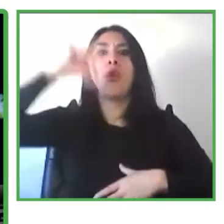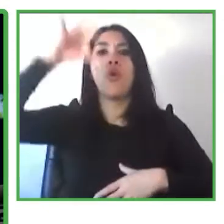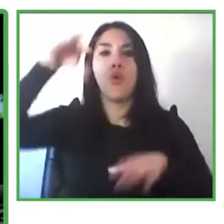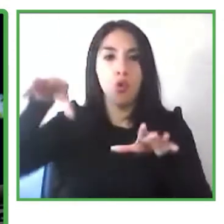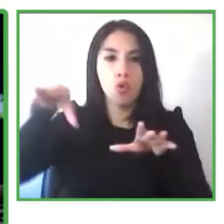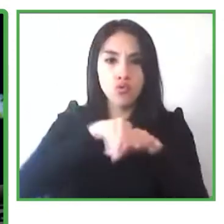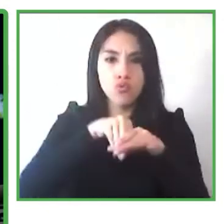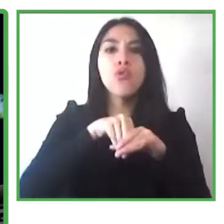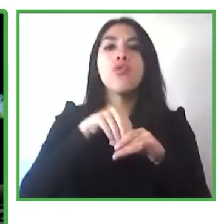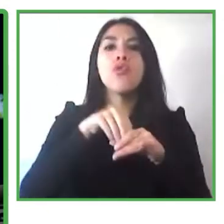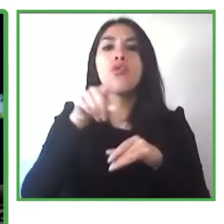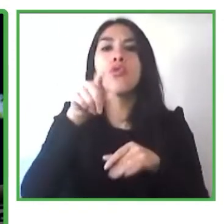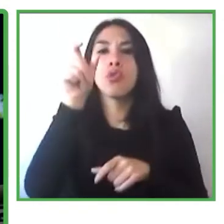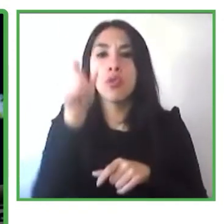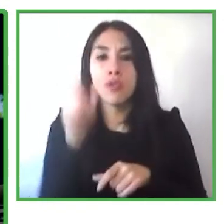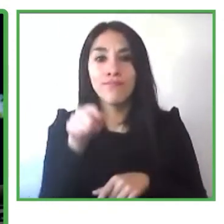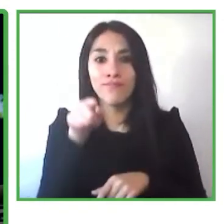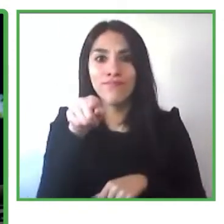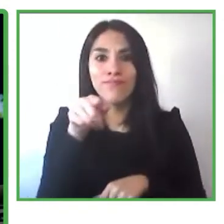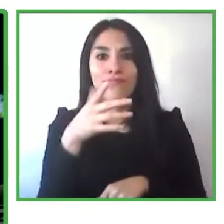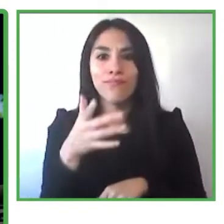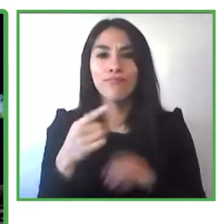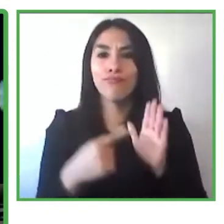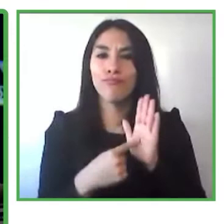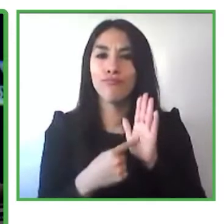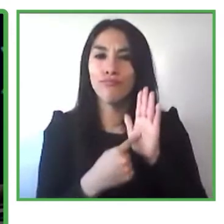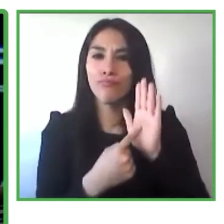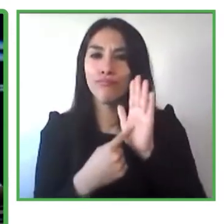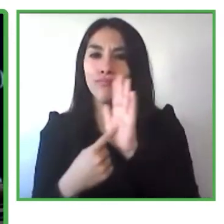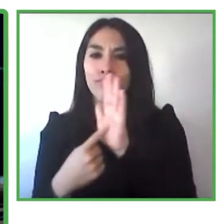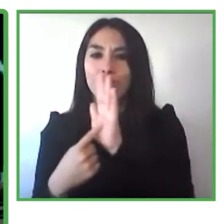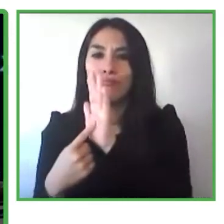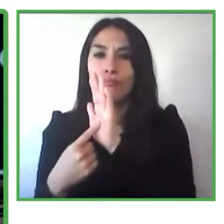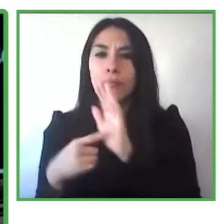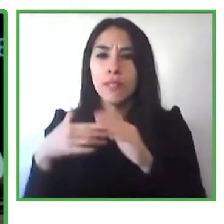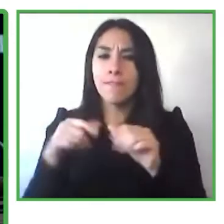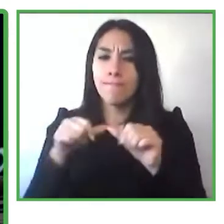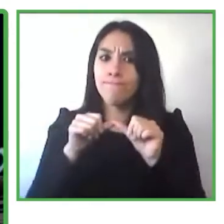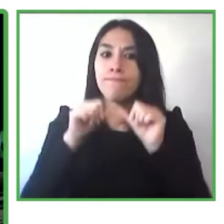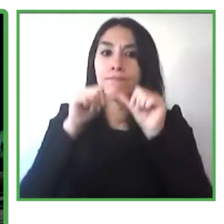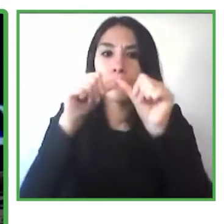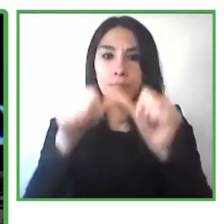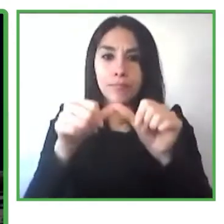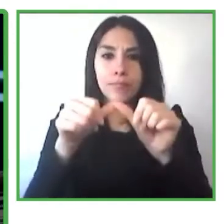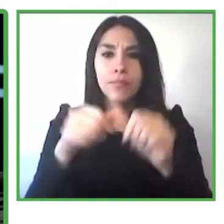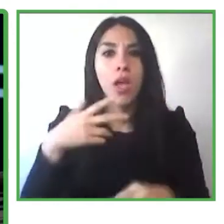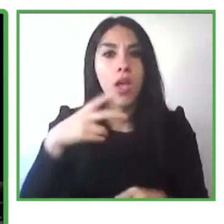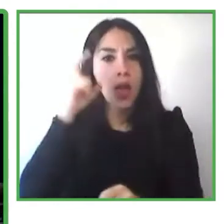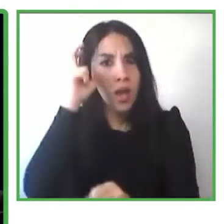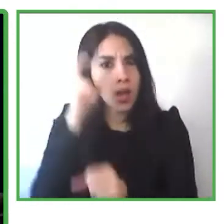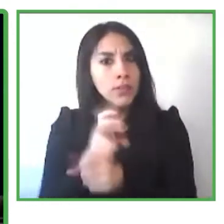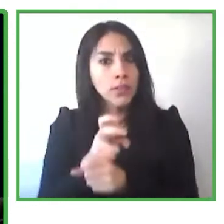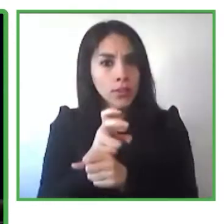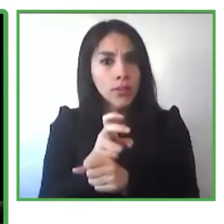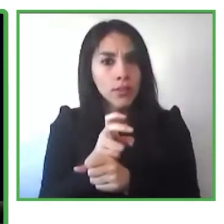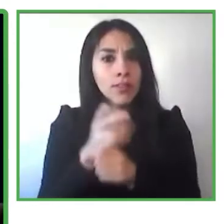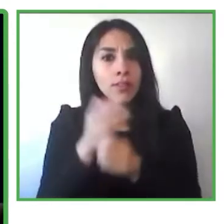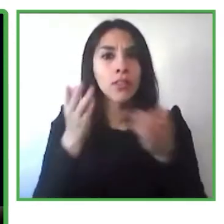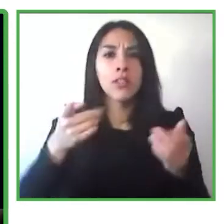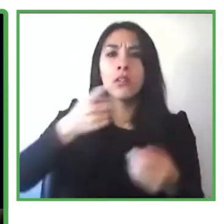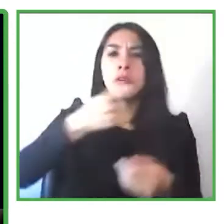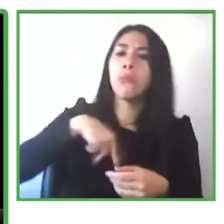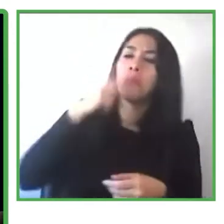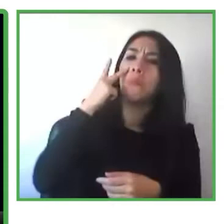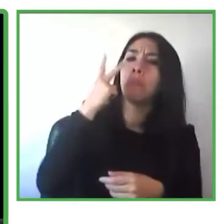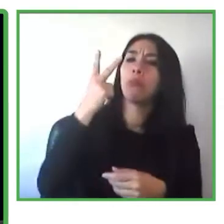verdaderamente incluidos en la sociedad es así como comenzamos a analizar esta realidad y mirar desde